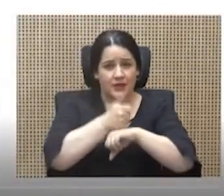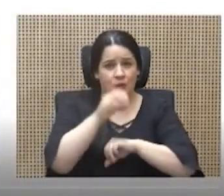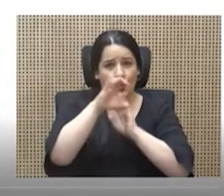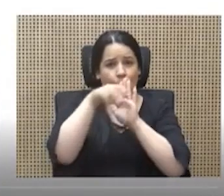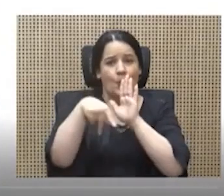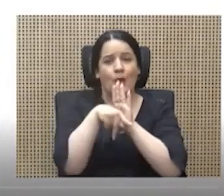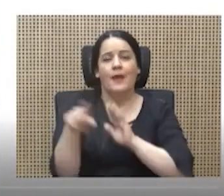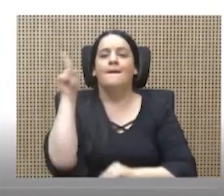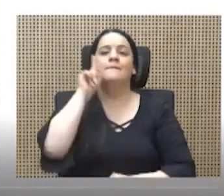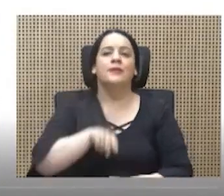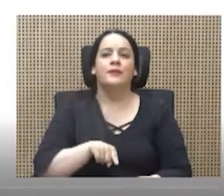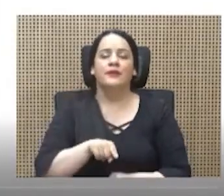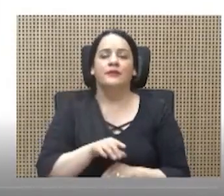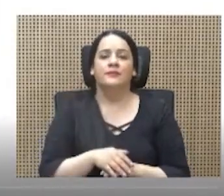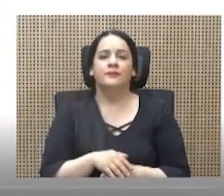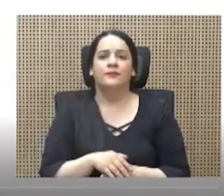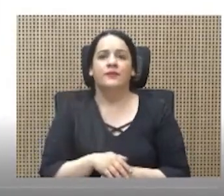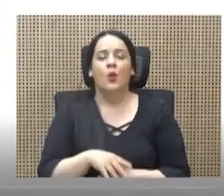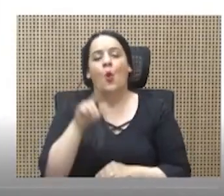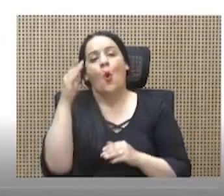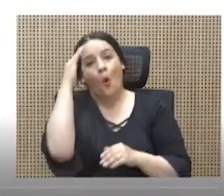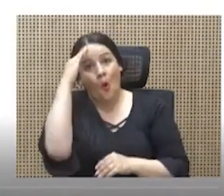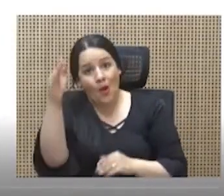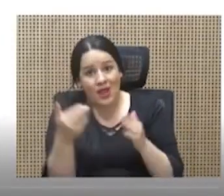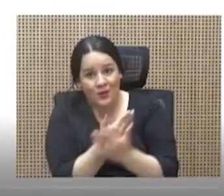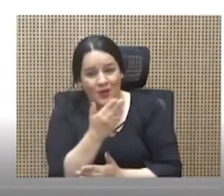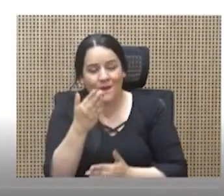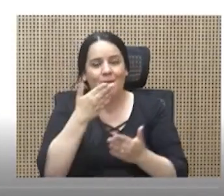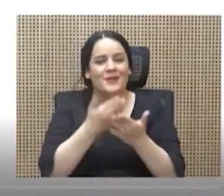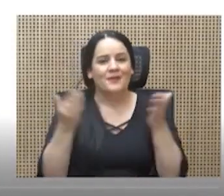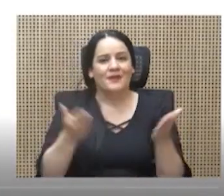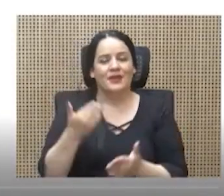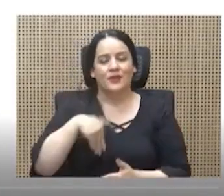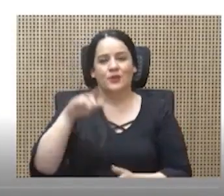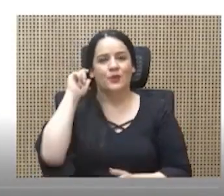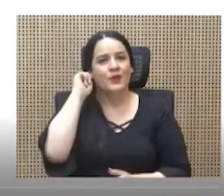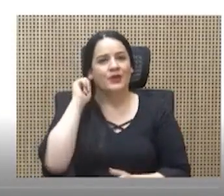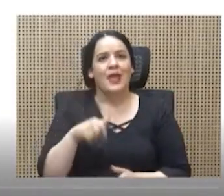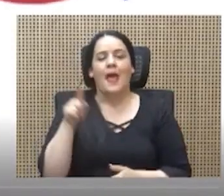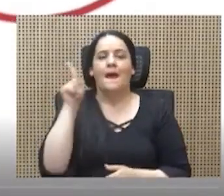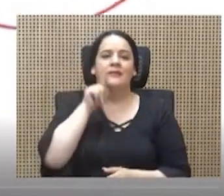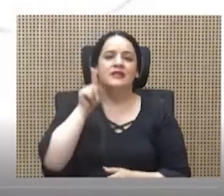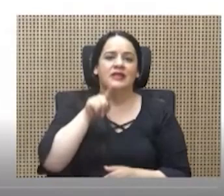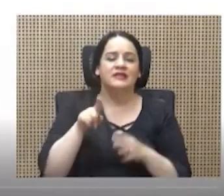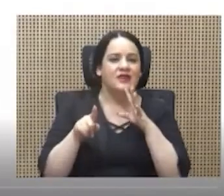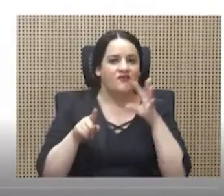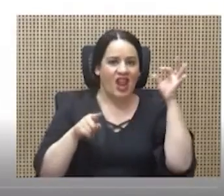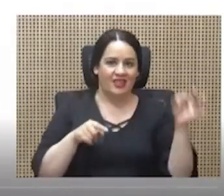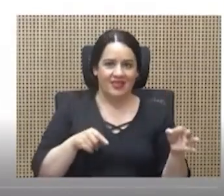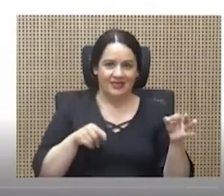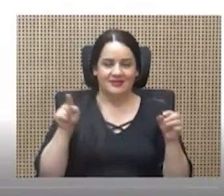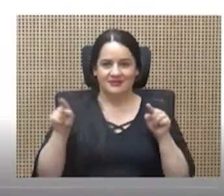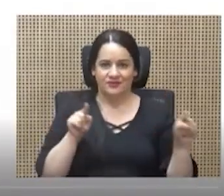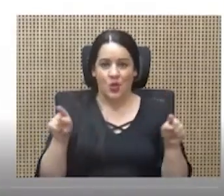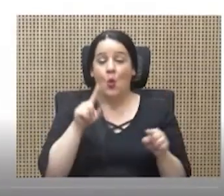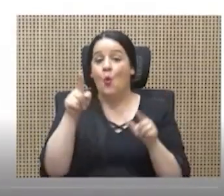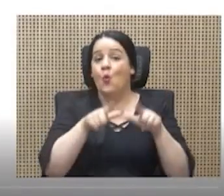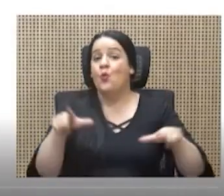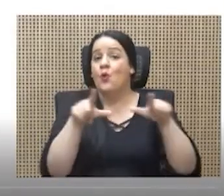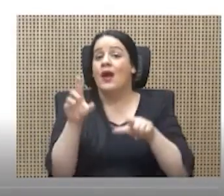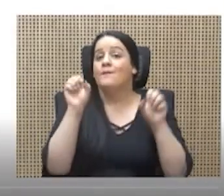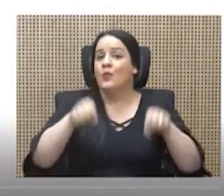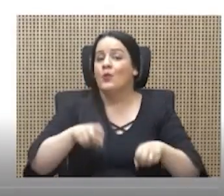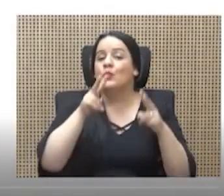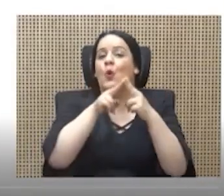Hola de nuevo, bienvenidos y bienvenidas a Mentiras y Realidades, un lugar donde podremos